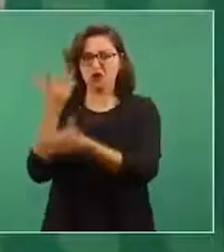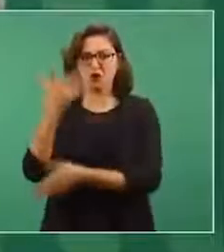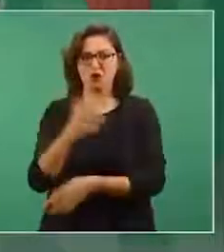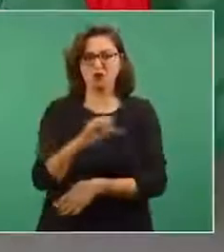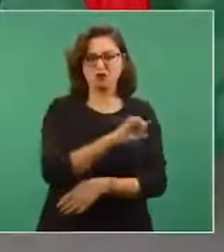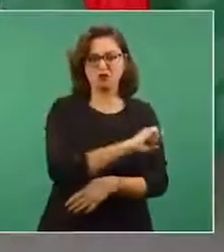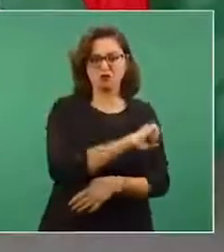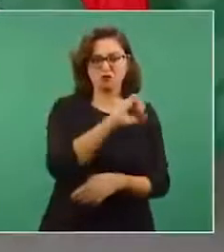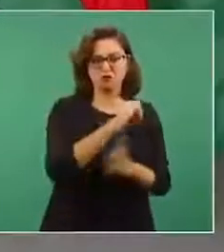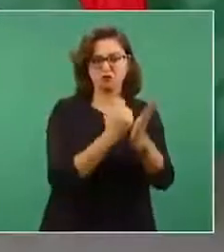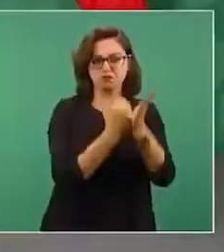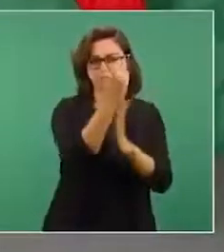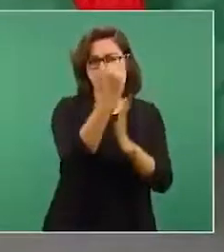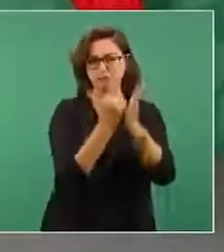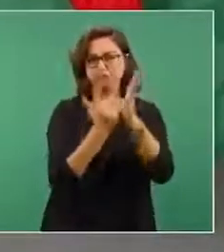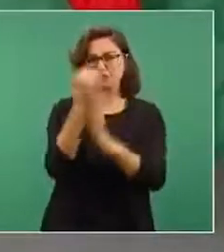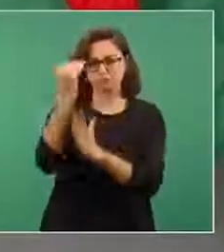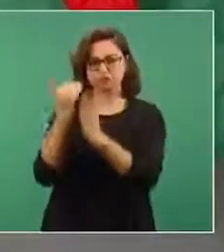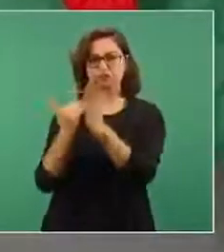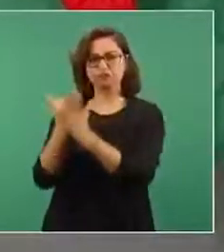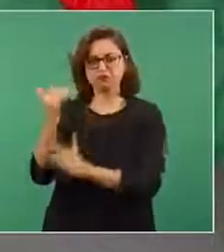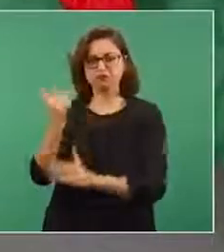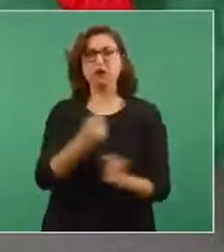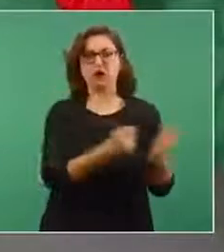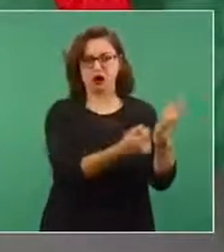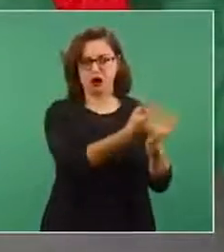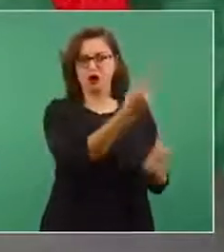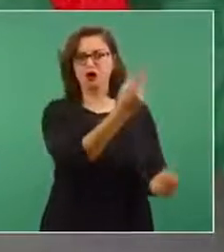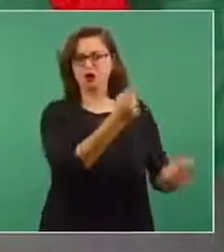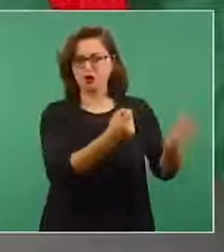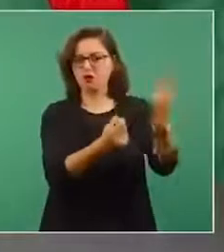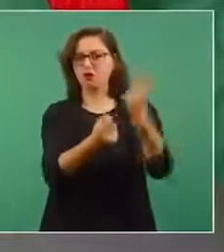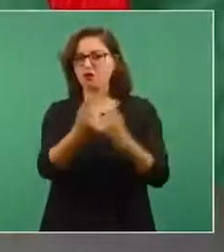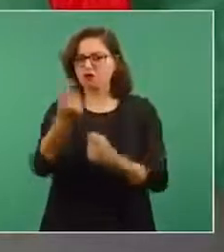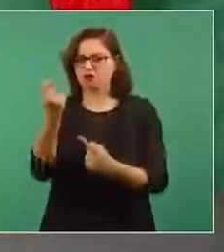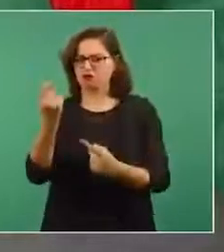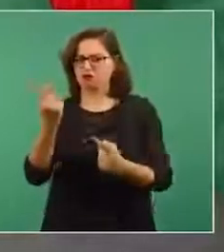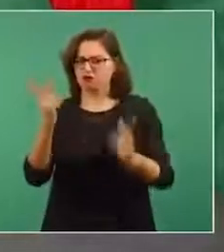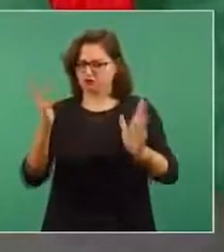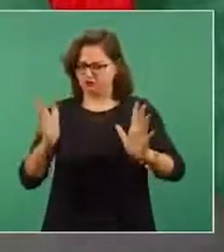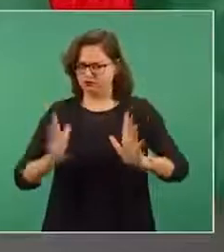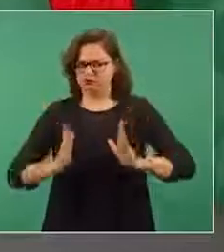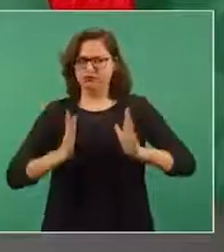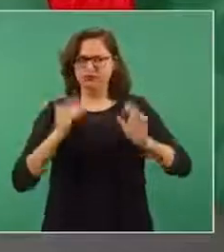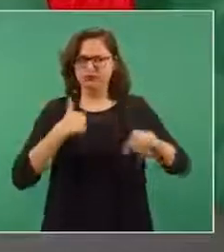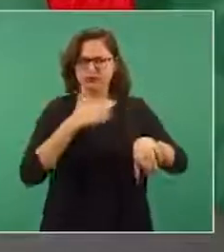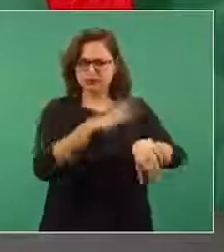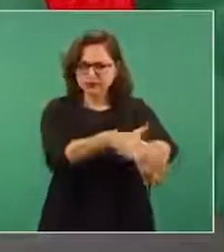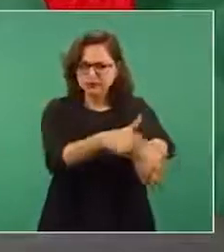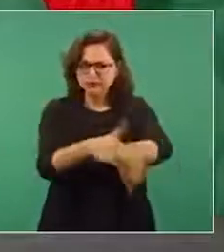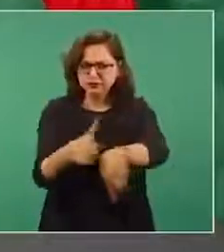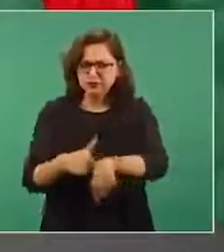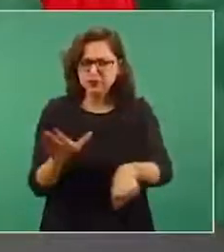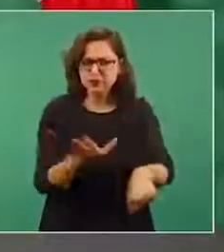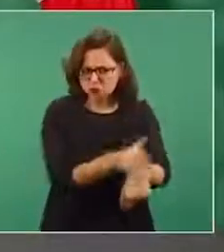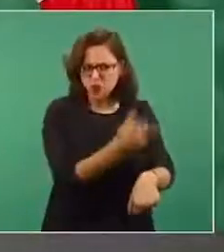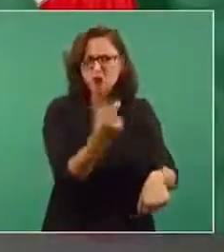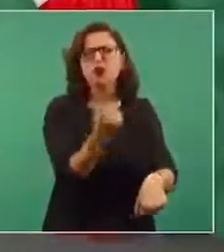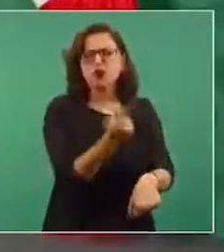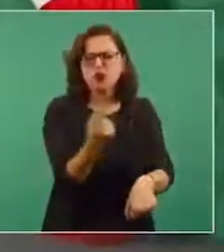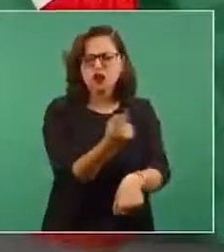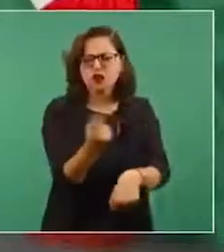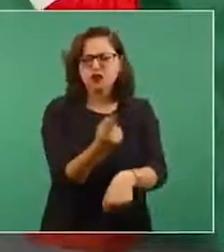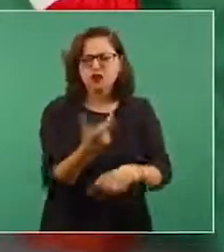sobre todo gasolinas, ya se está revisando, porque